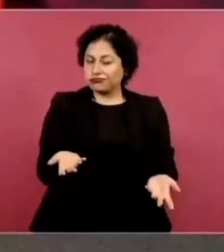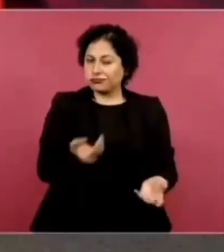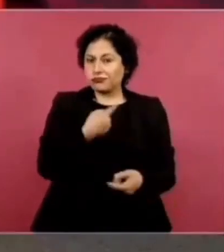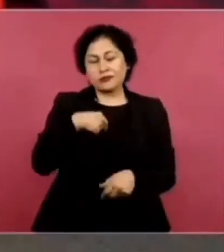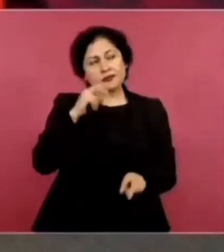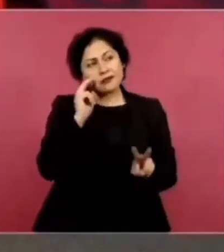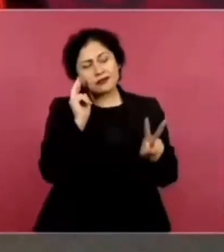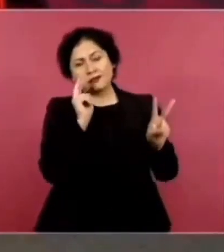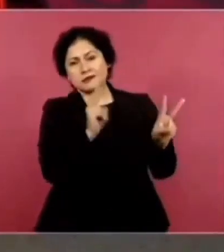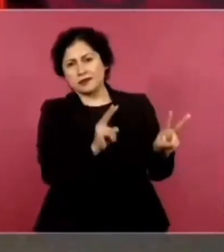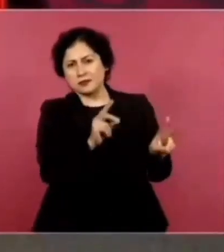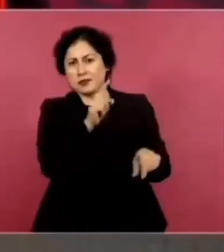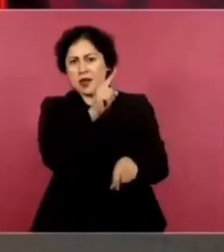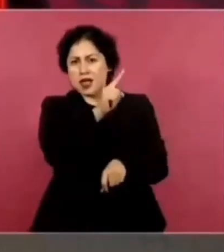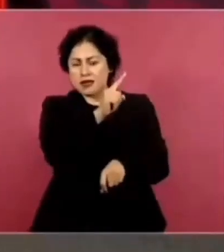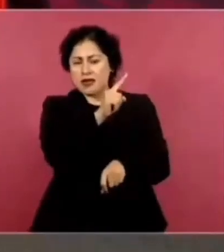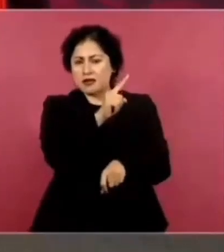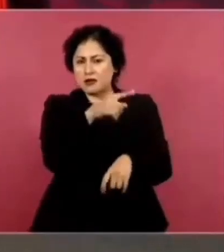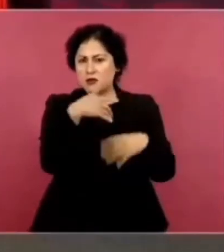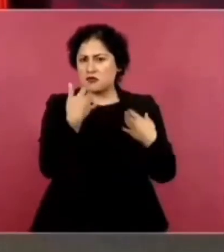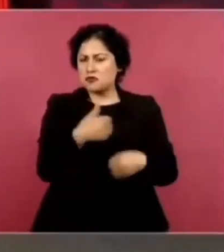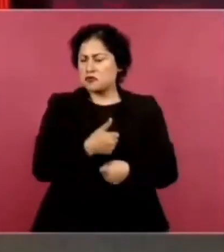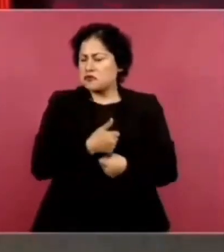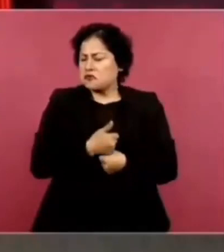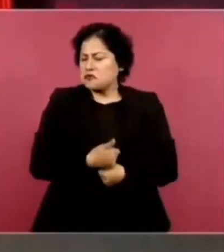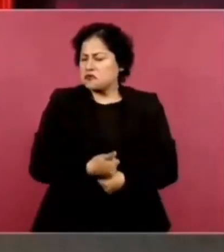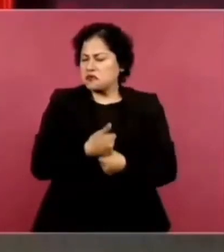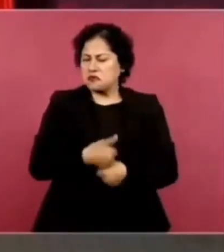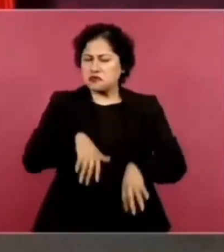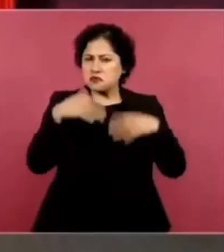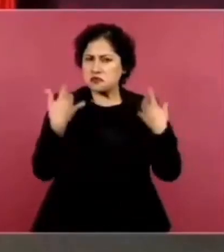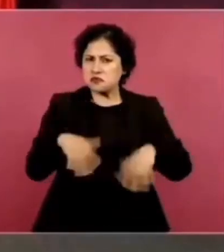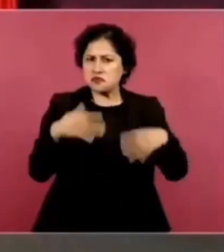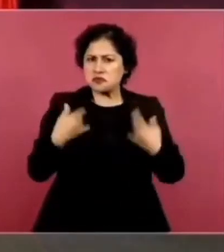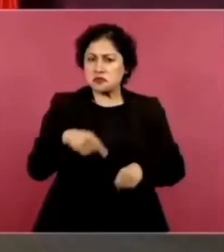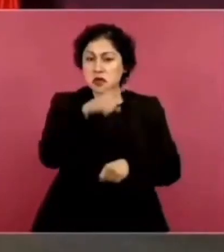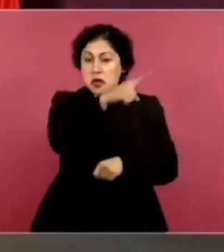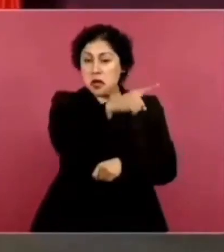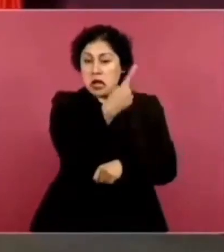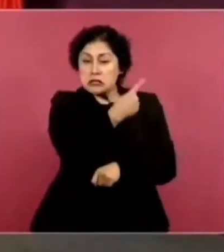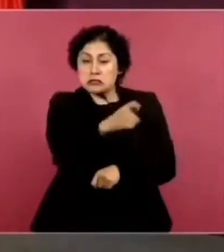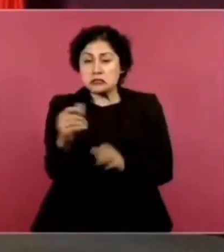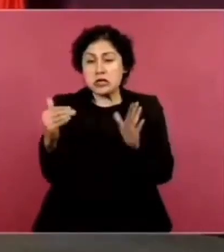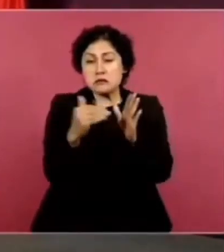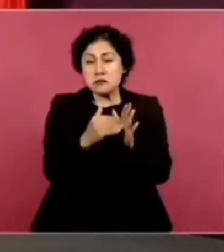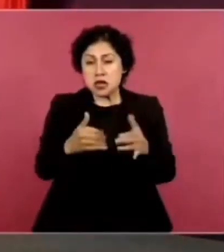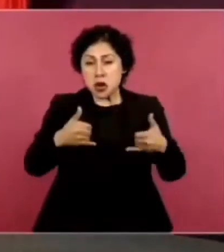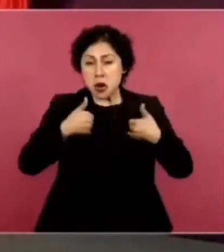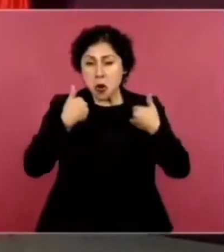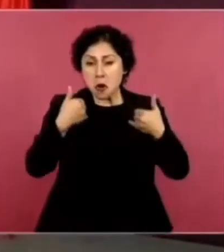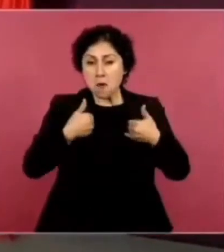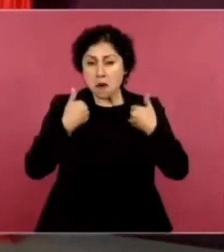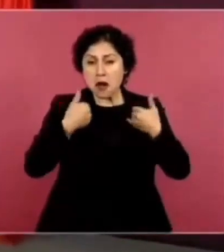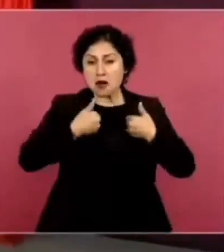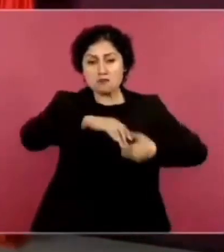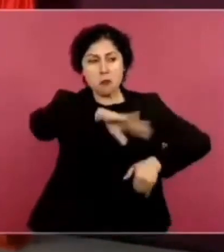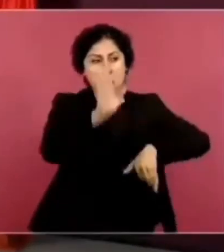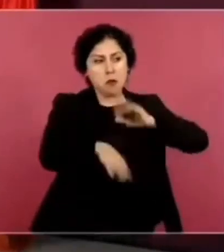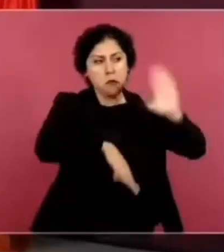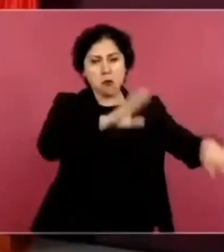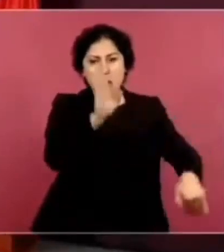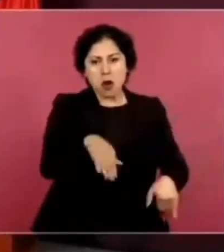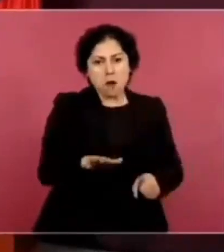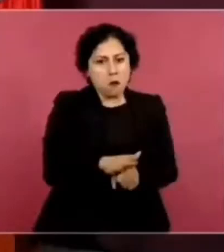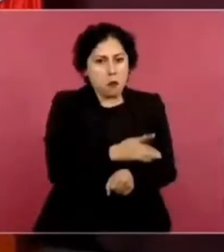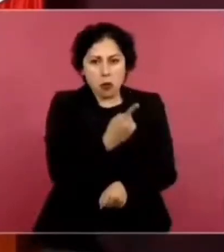mil jóvenes cada año en ese país por el consumo del fentanilo.